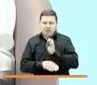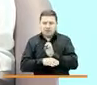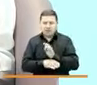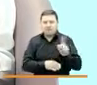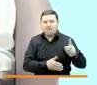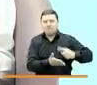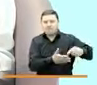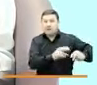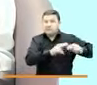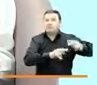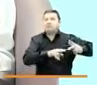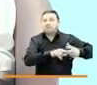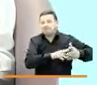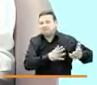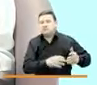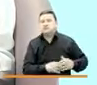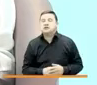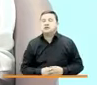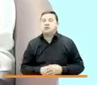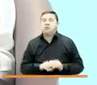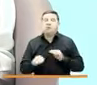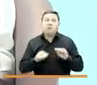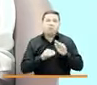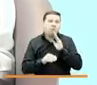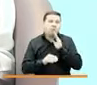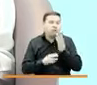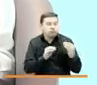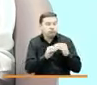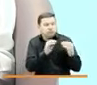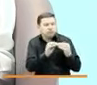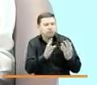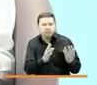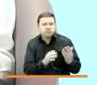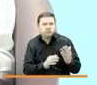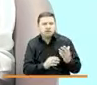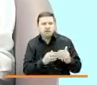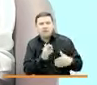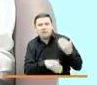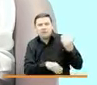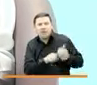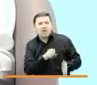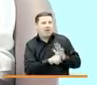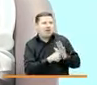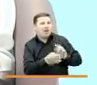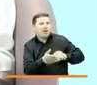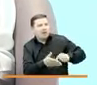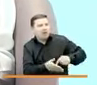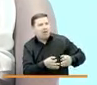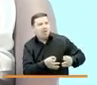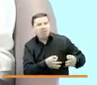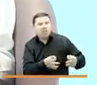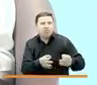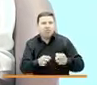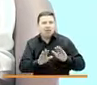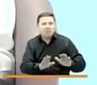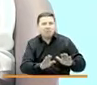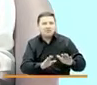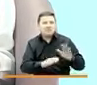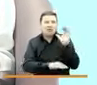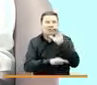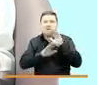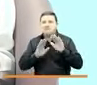Entonces, la primera convocatoria fracasó porque fueron los inicios de la pandemia, estuvo paralizado el país,